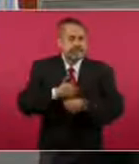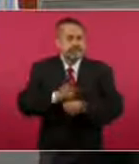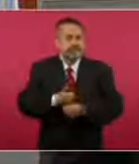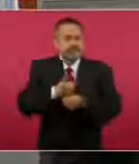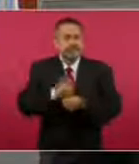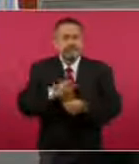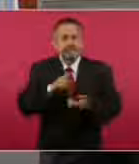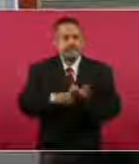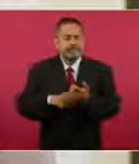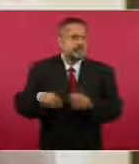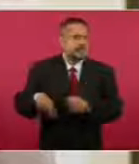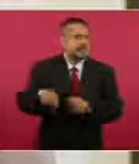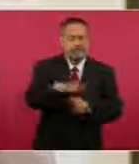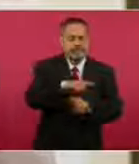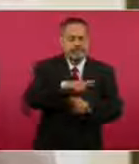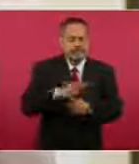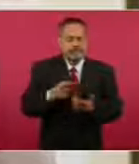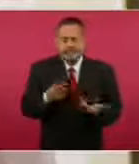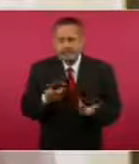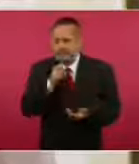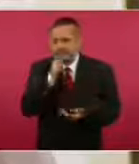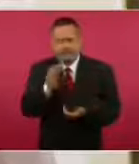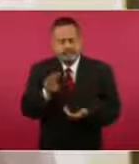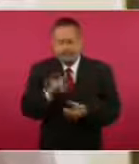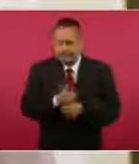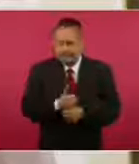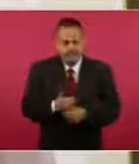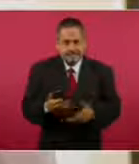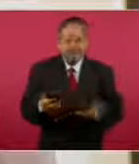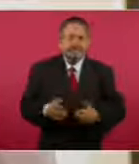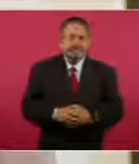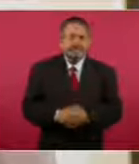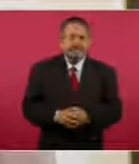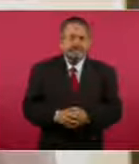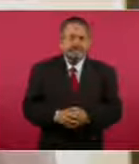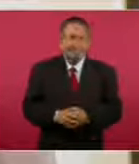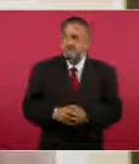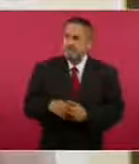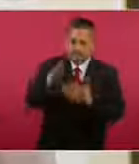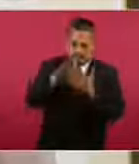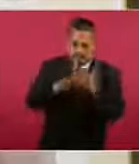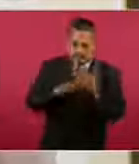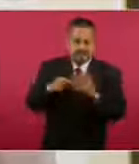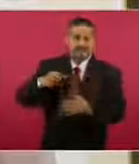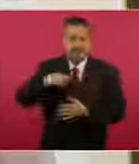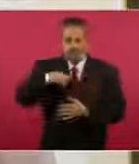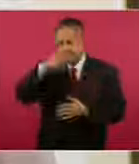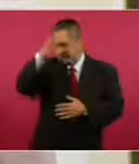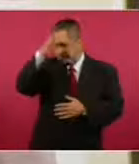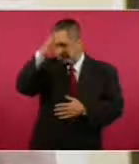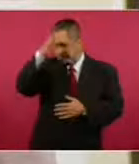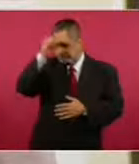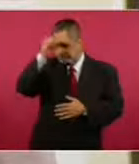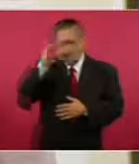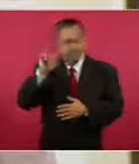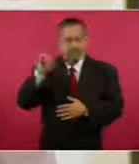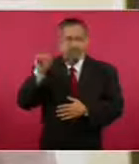innecesarios. Estamos totalmente de acuerdo,